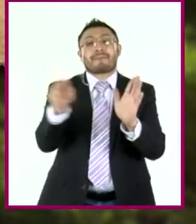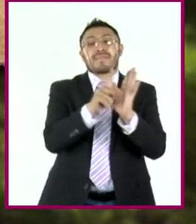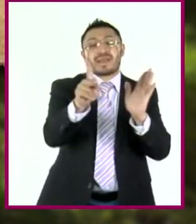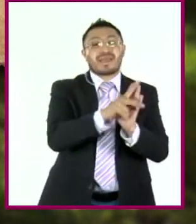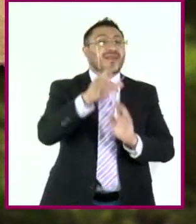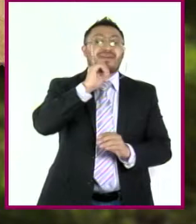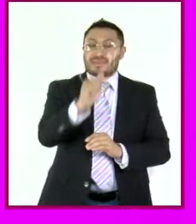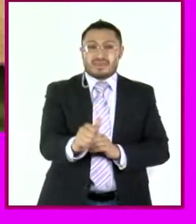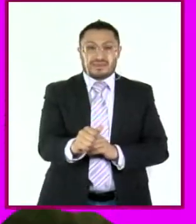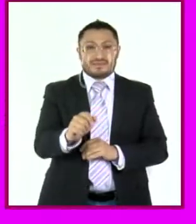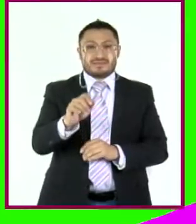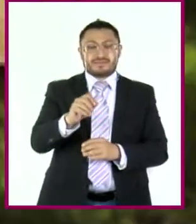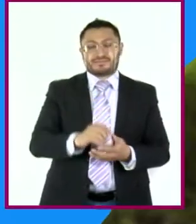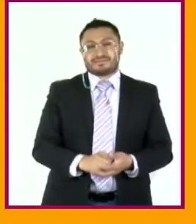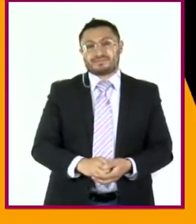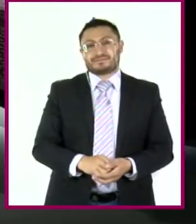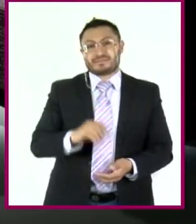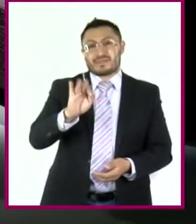Sabater.